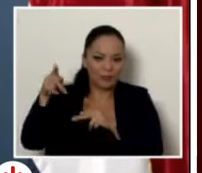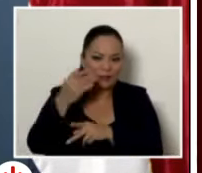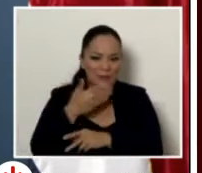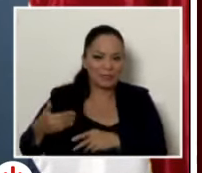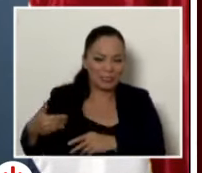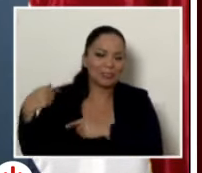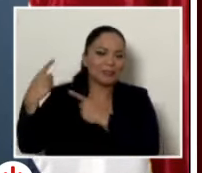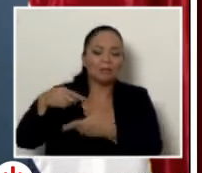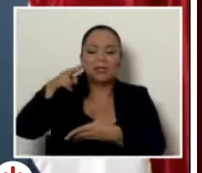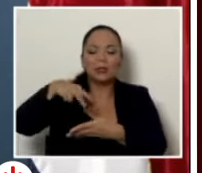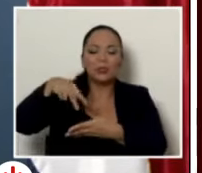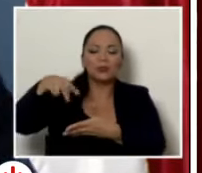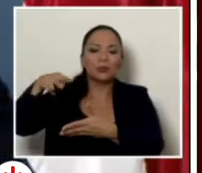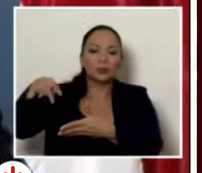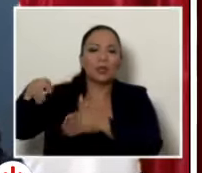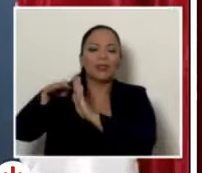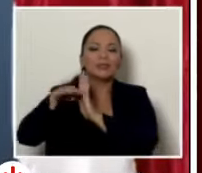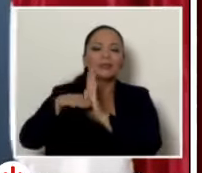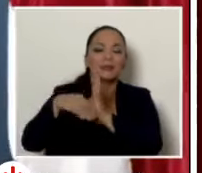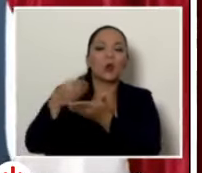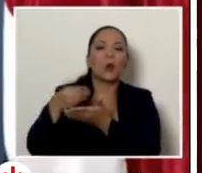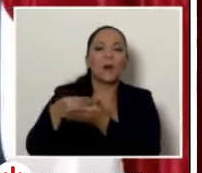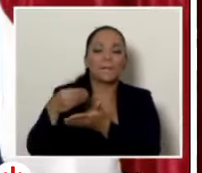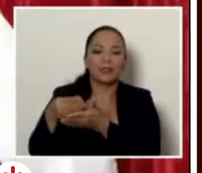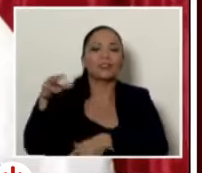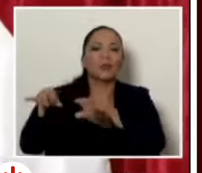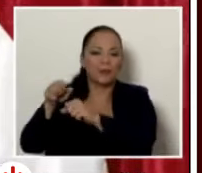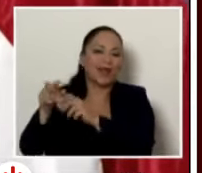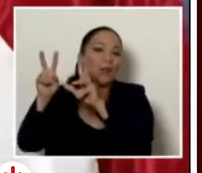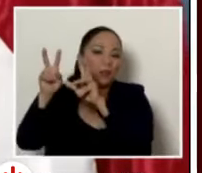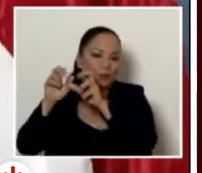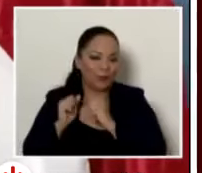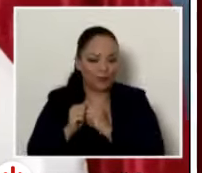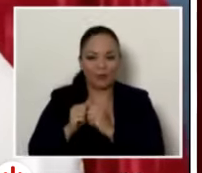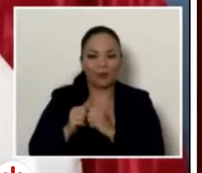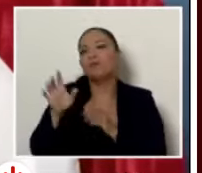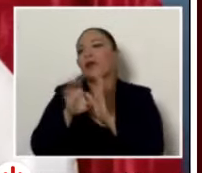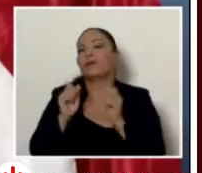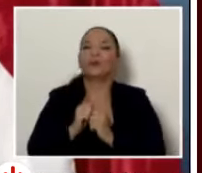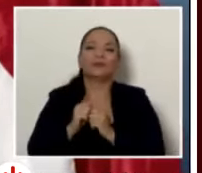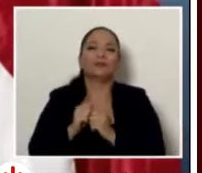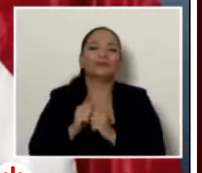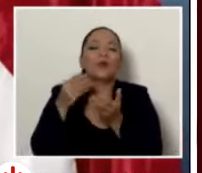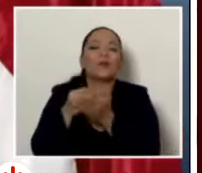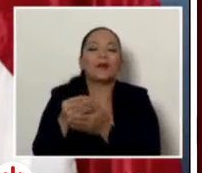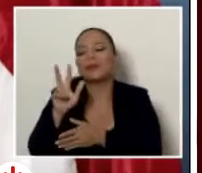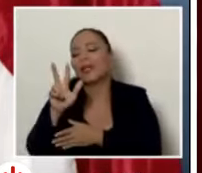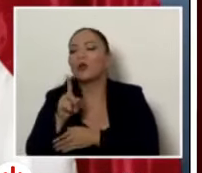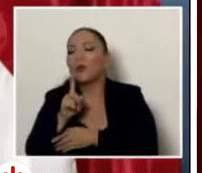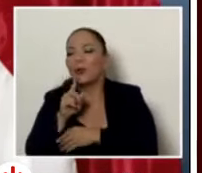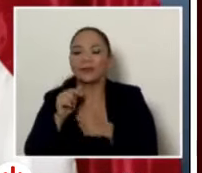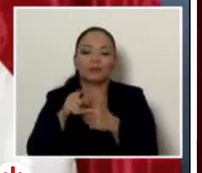una lectura de la lista de compras de supermercado compramos tres candelas cuatro jabones